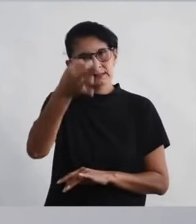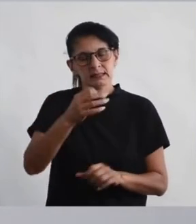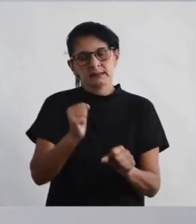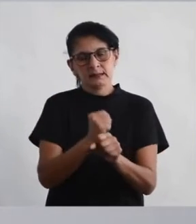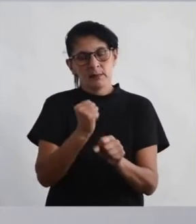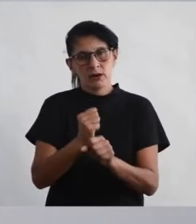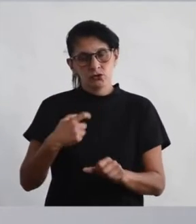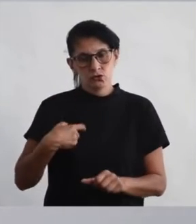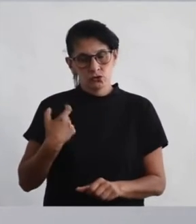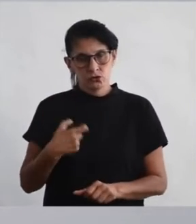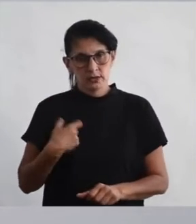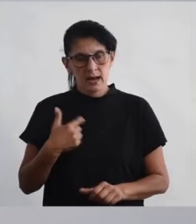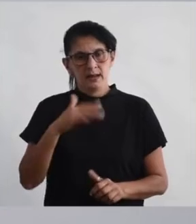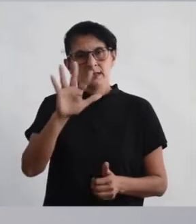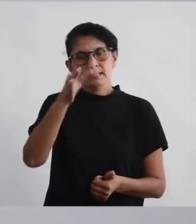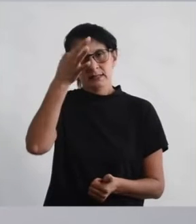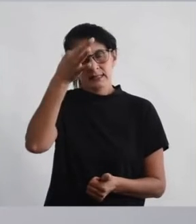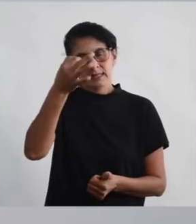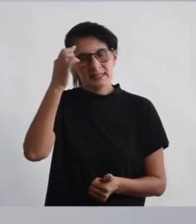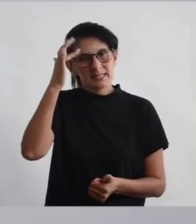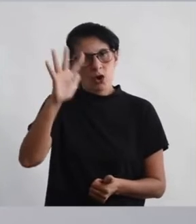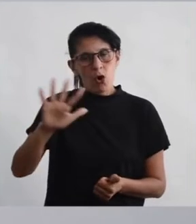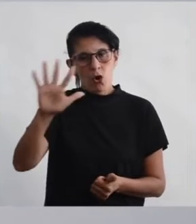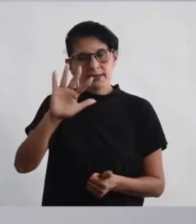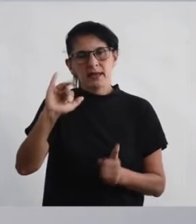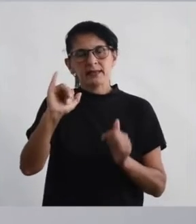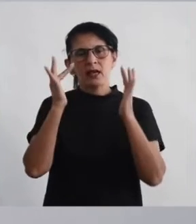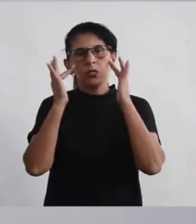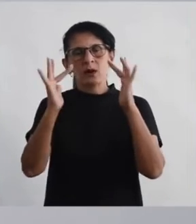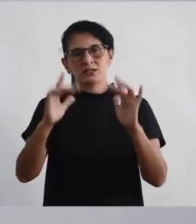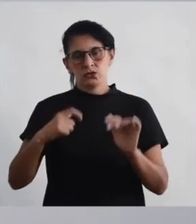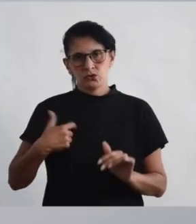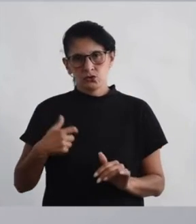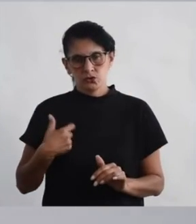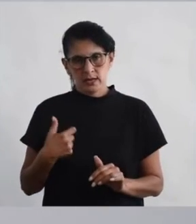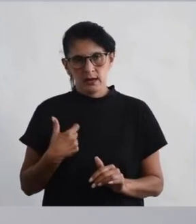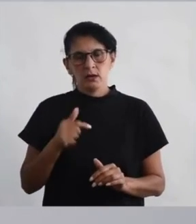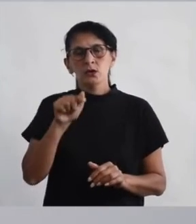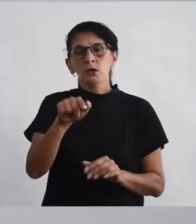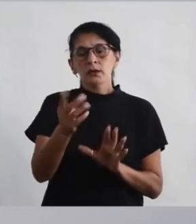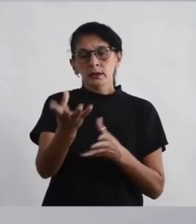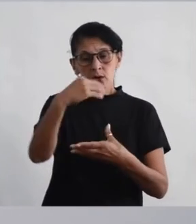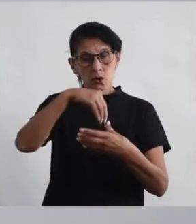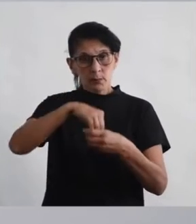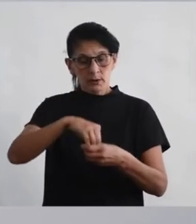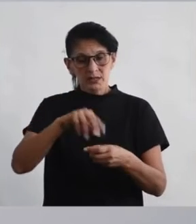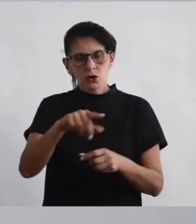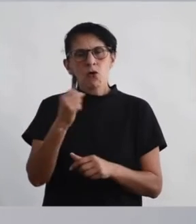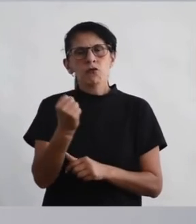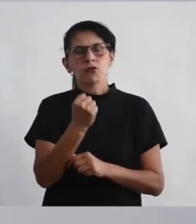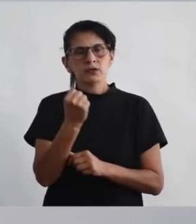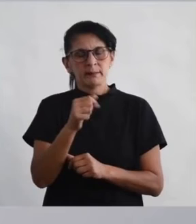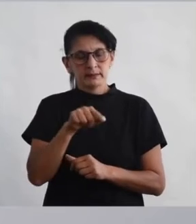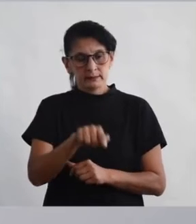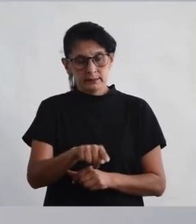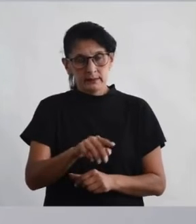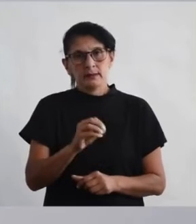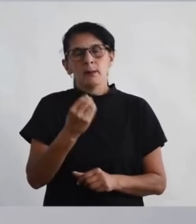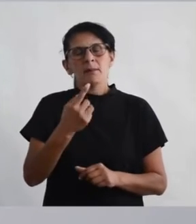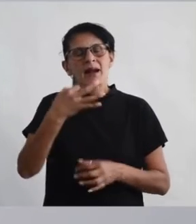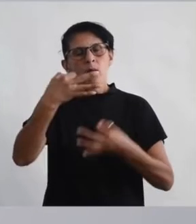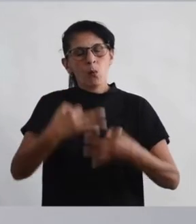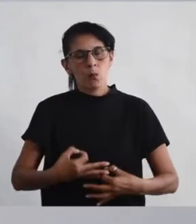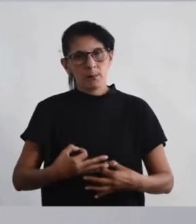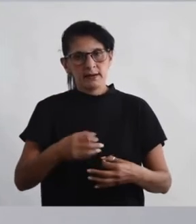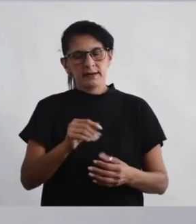de trabajo social, licenciatura de psicología y educación social. Su incorporación se fundamenta en la importancia